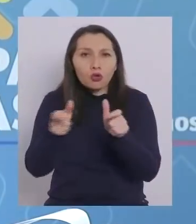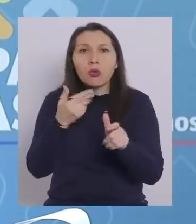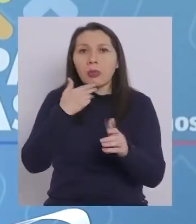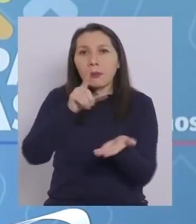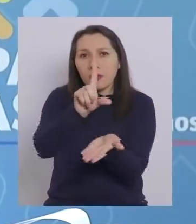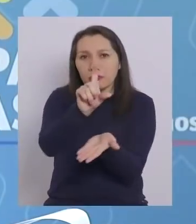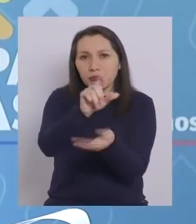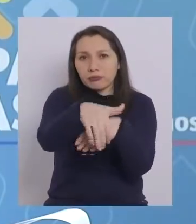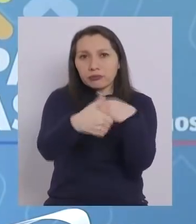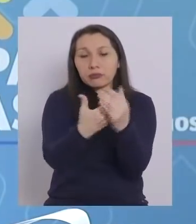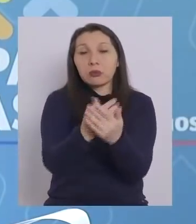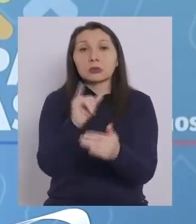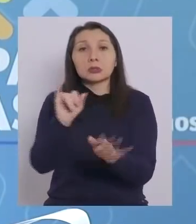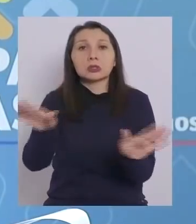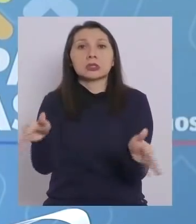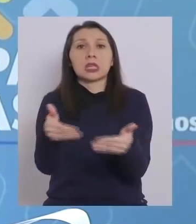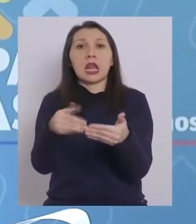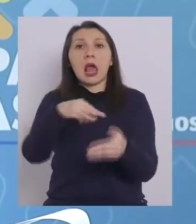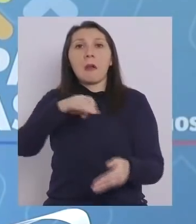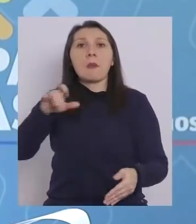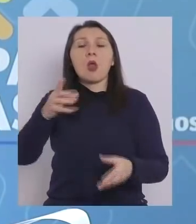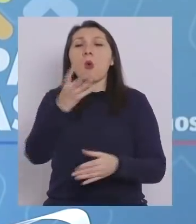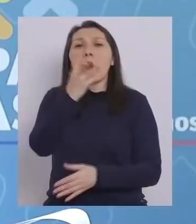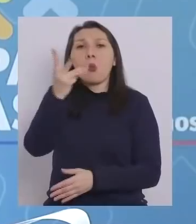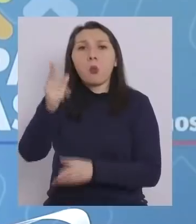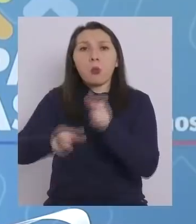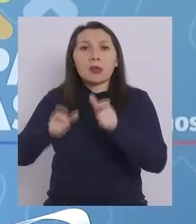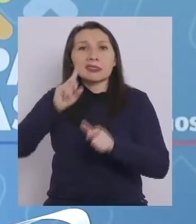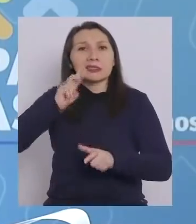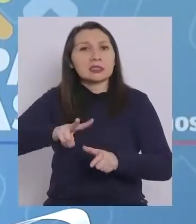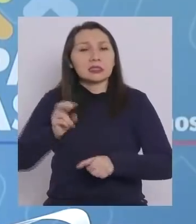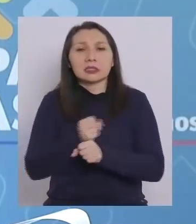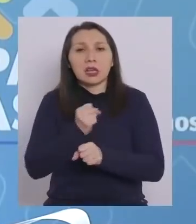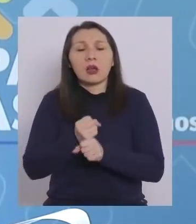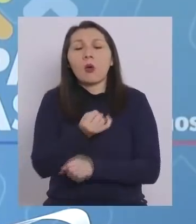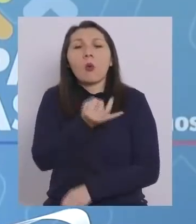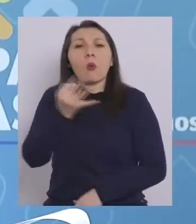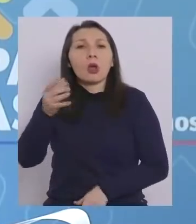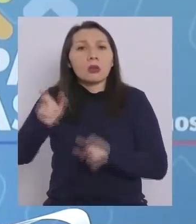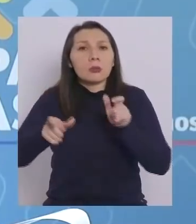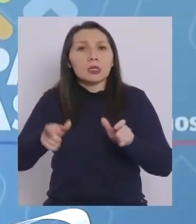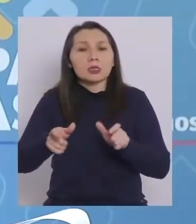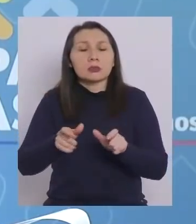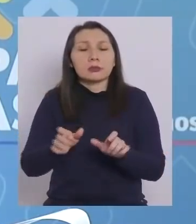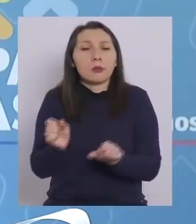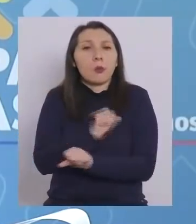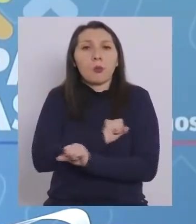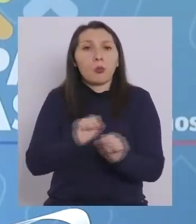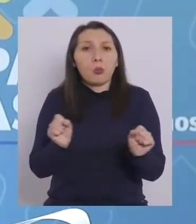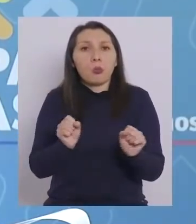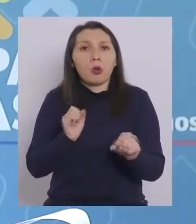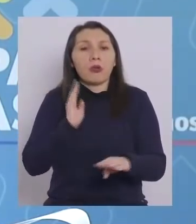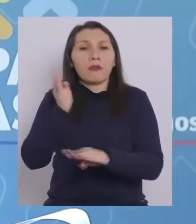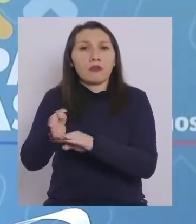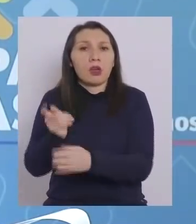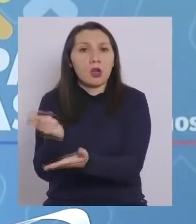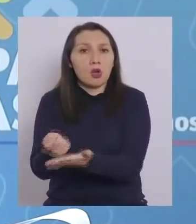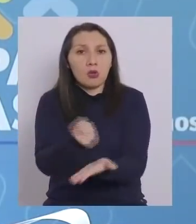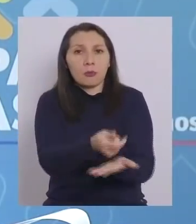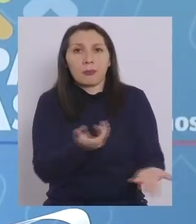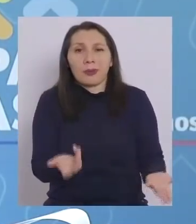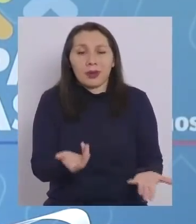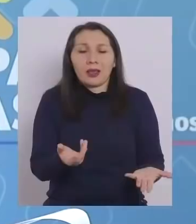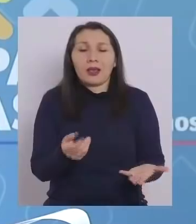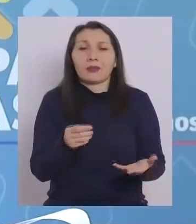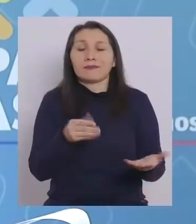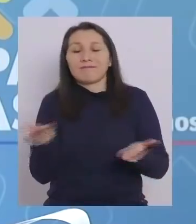Y si nosotros cerramos los malls, ¿cuánta gente va a quedar sin trabajo? ¿Cuánta gente va a quedar sin poder ir a comprar? Entonces,